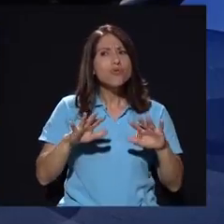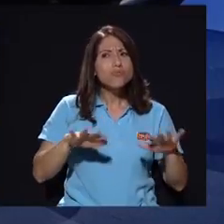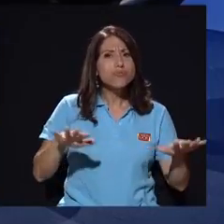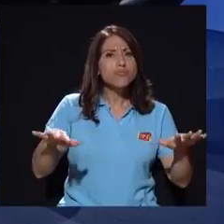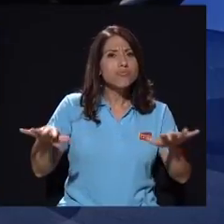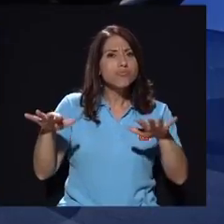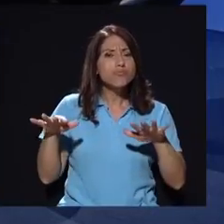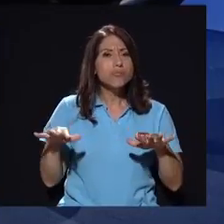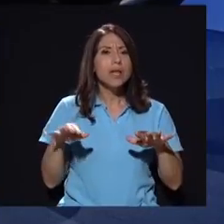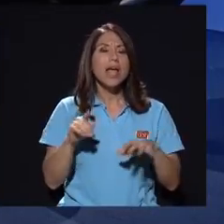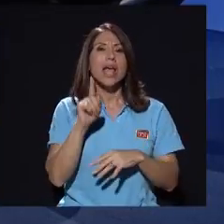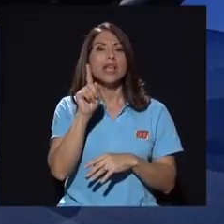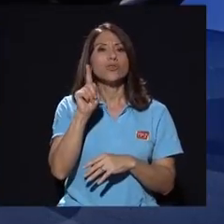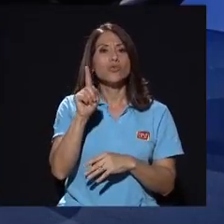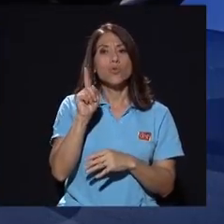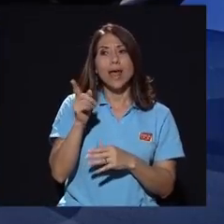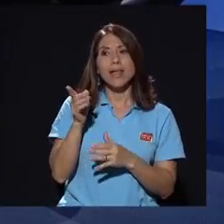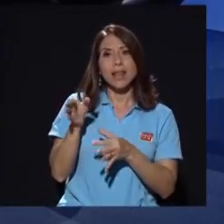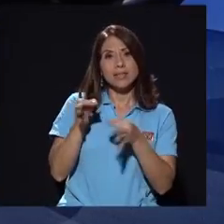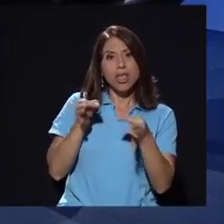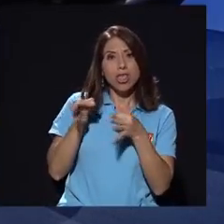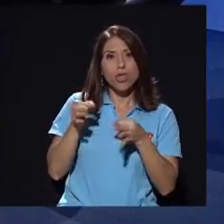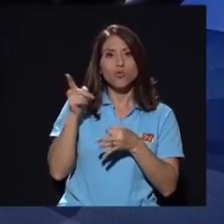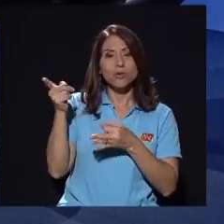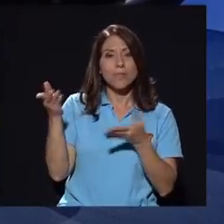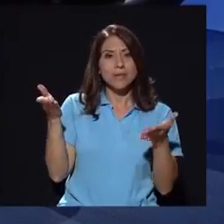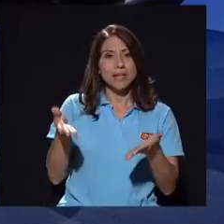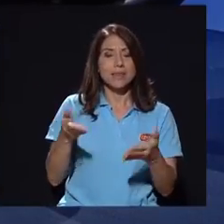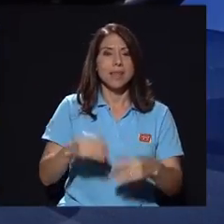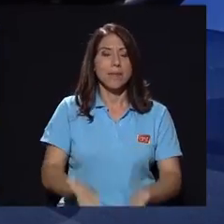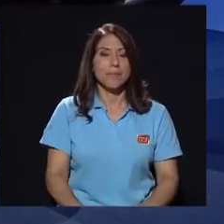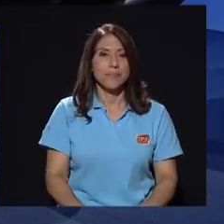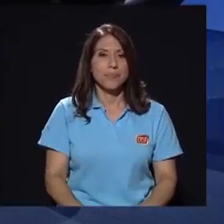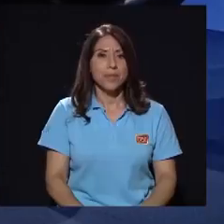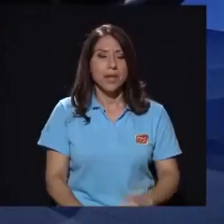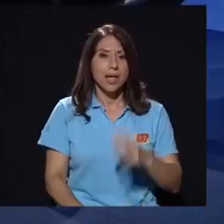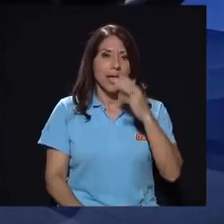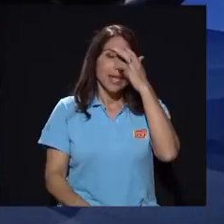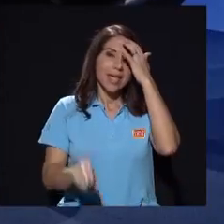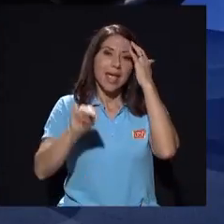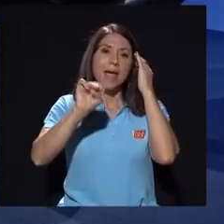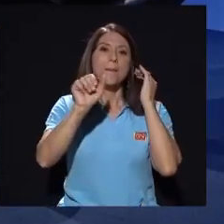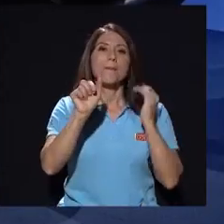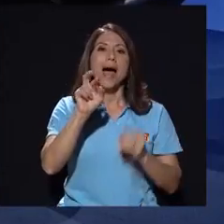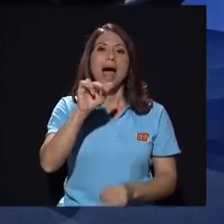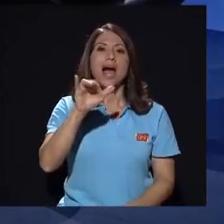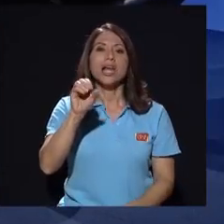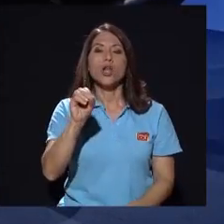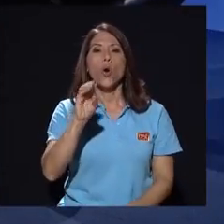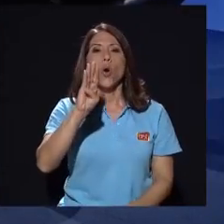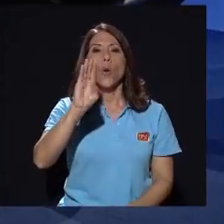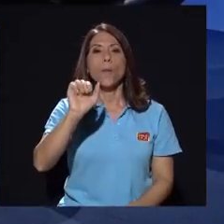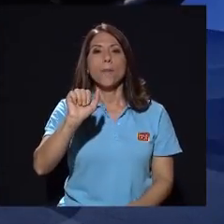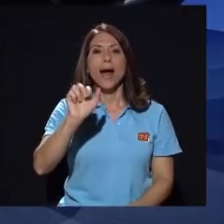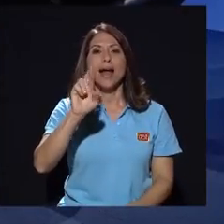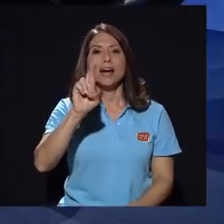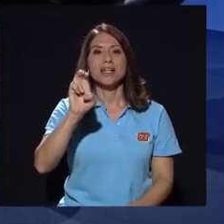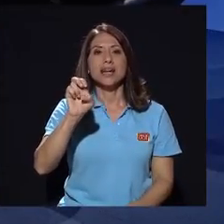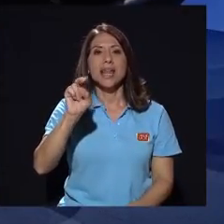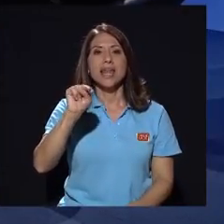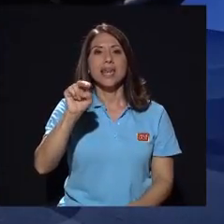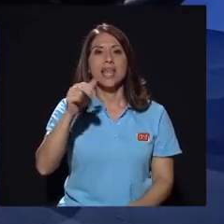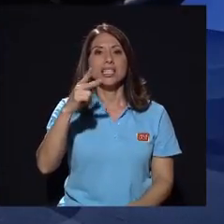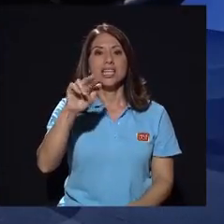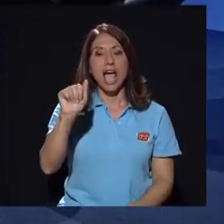es específicamente en una de las curatorías que presenta usted, que es que Mario Barrenechea, por no pagarle las